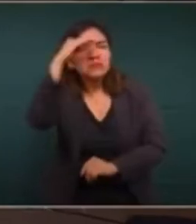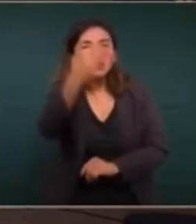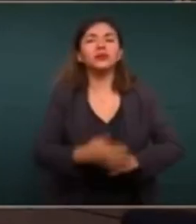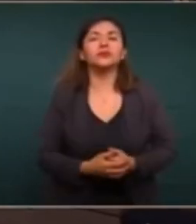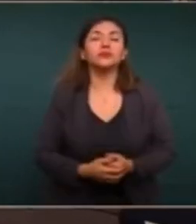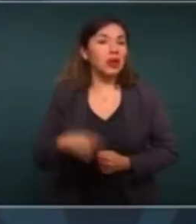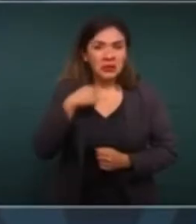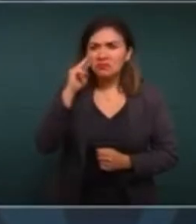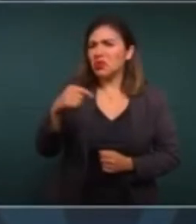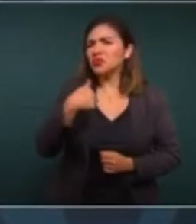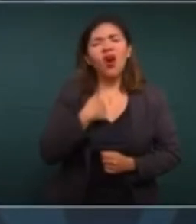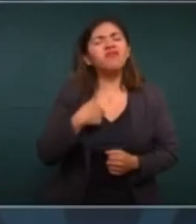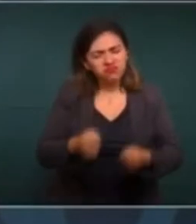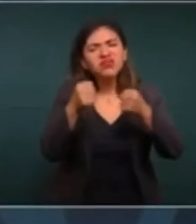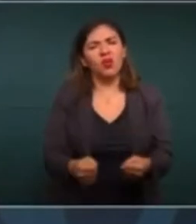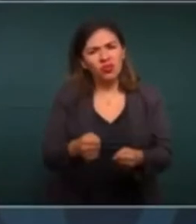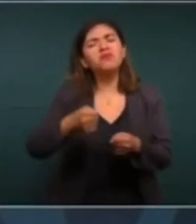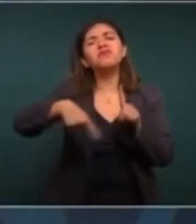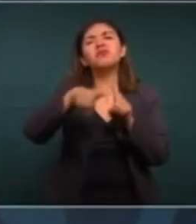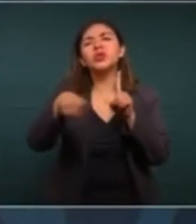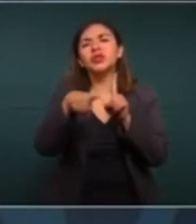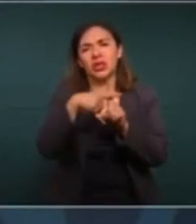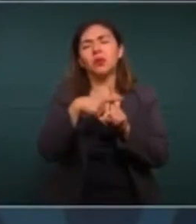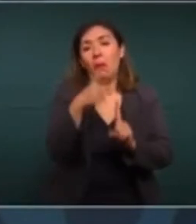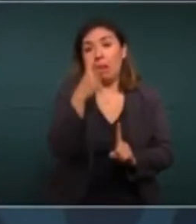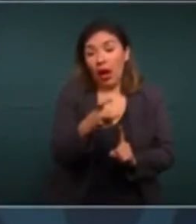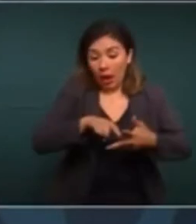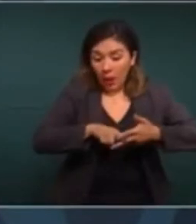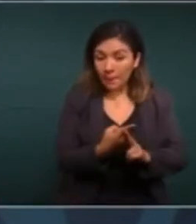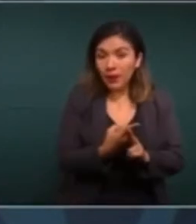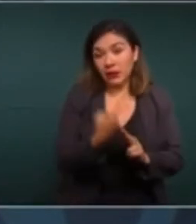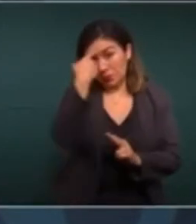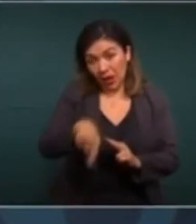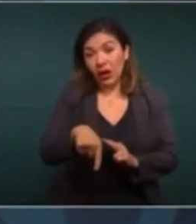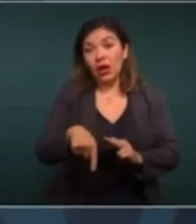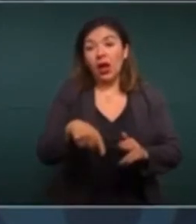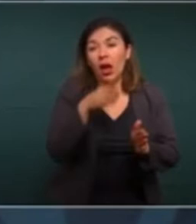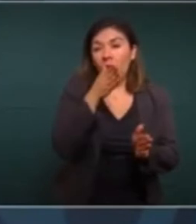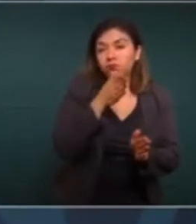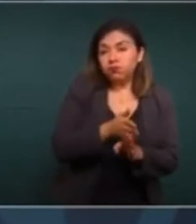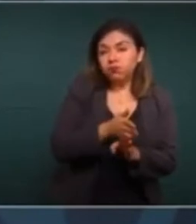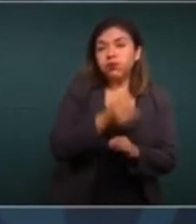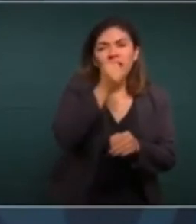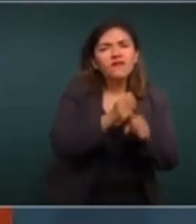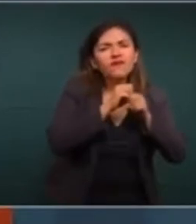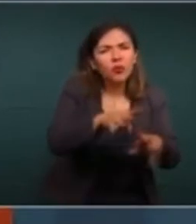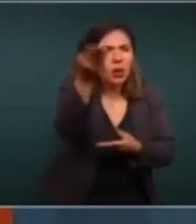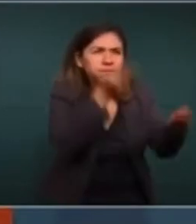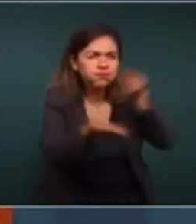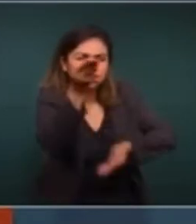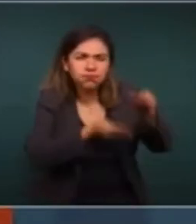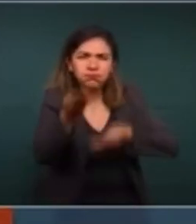Soy optimista, a partir de datos